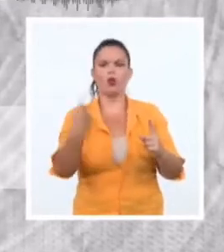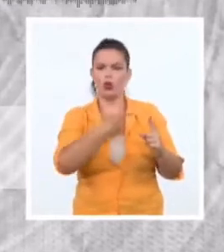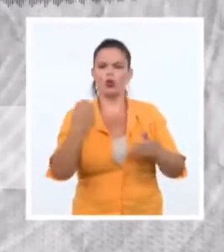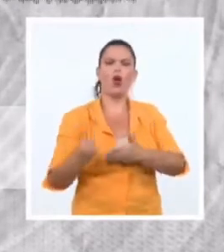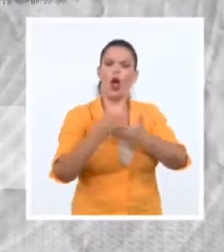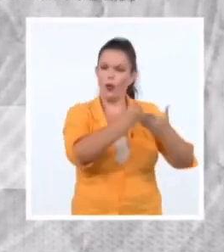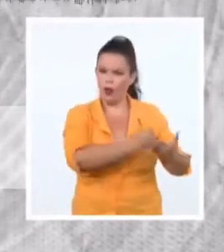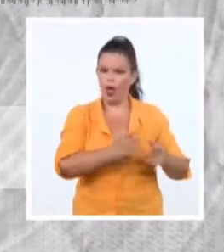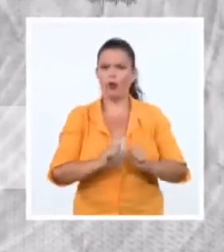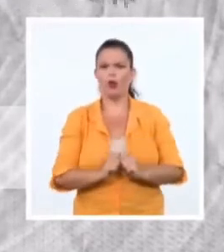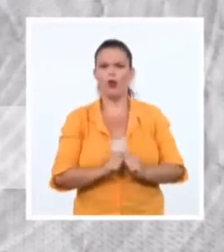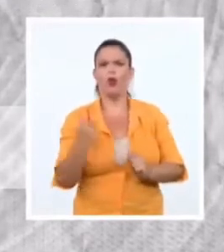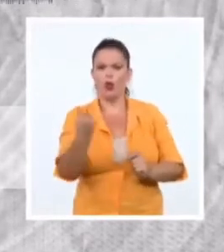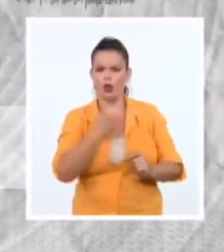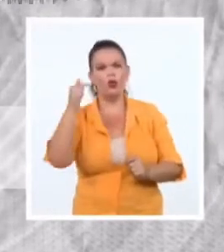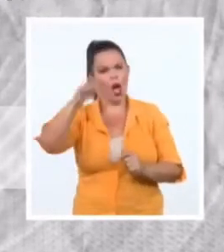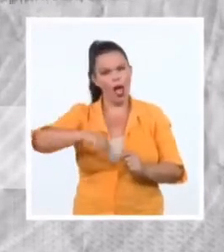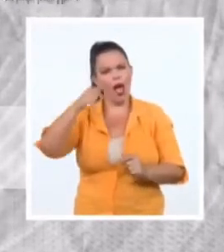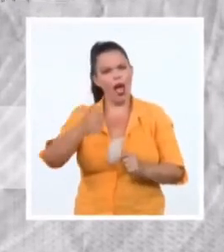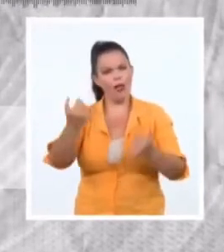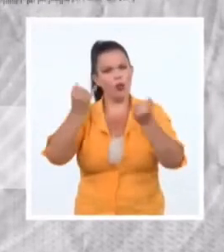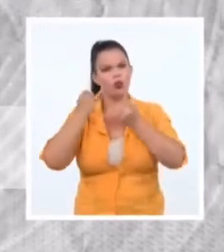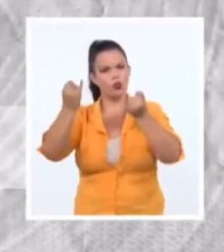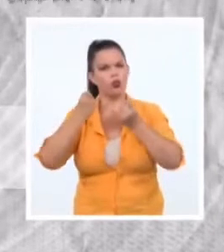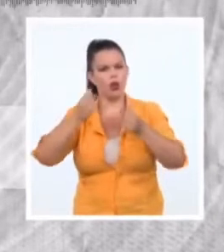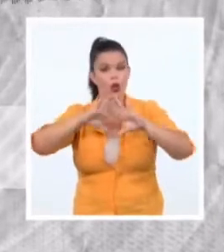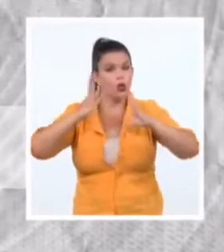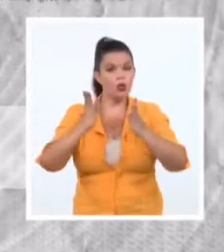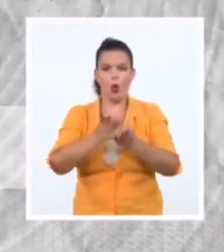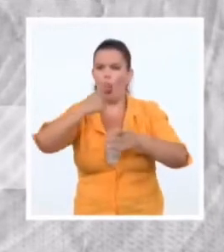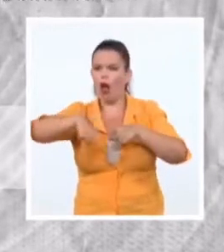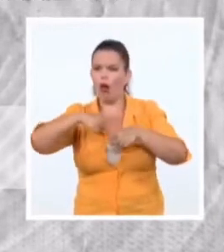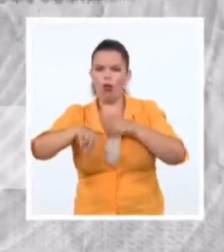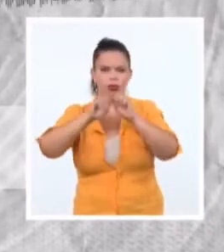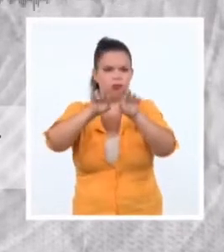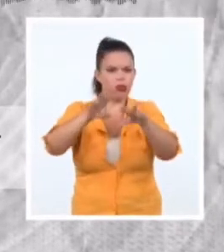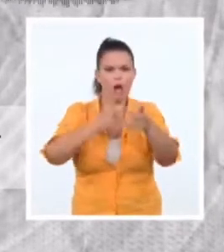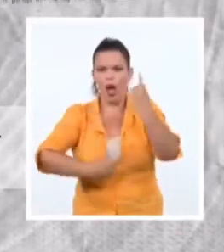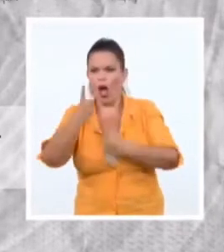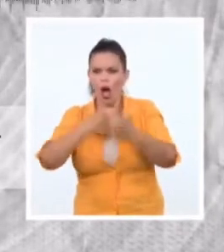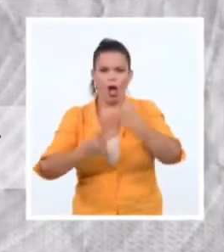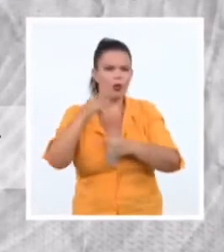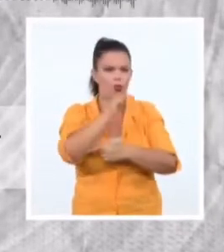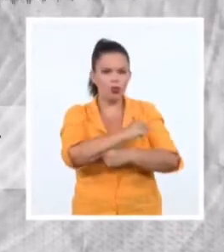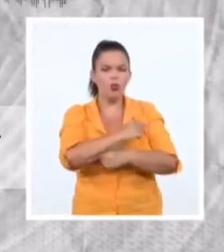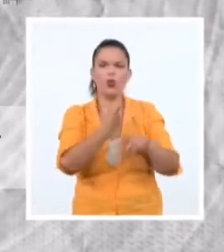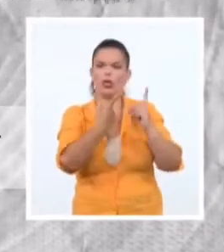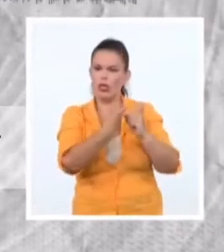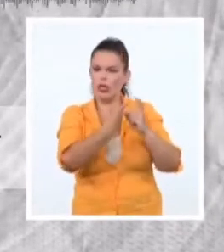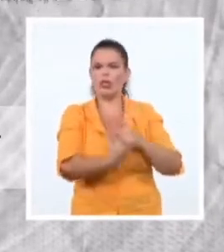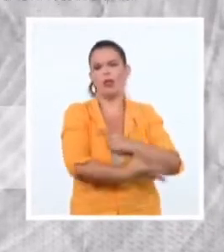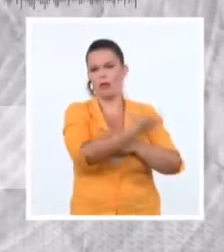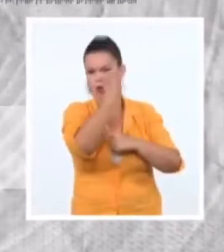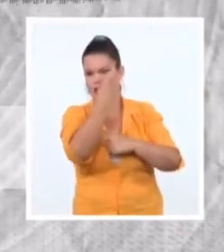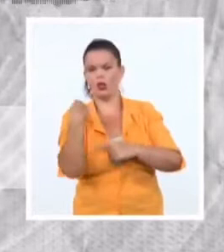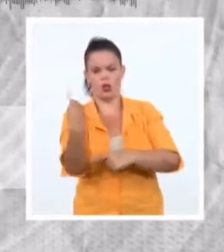bastante acceso aquí a los medios, y entonces cualquier difusión que tú quieras, enseguida lo lanzas para acá, nosotros